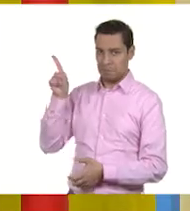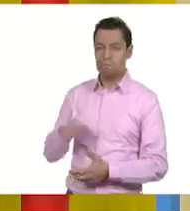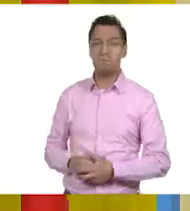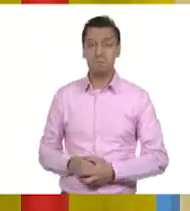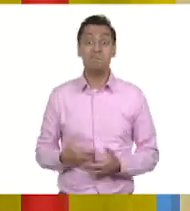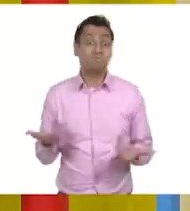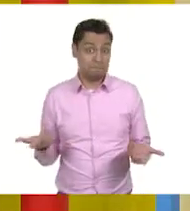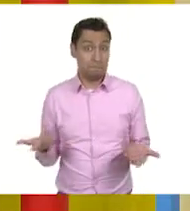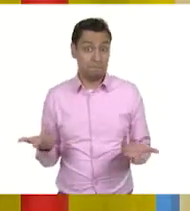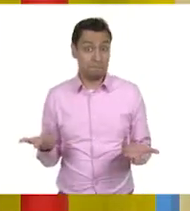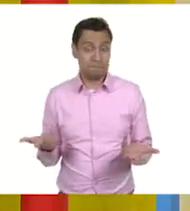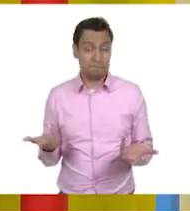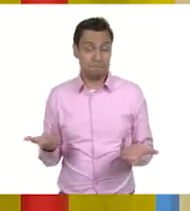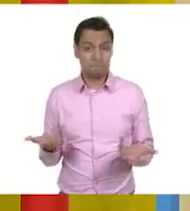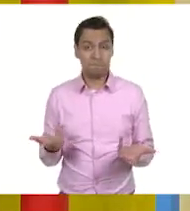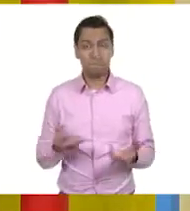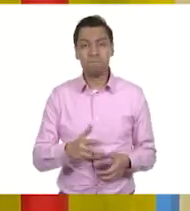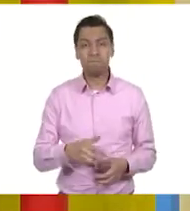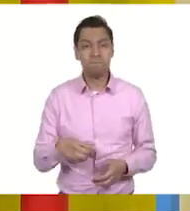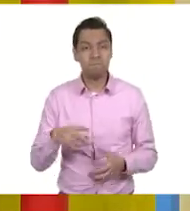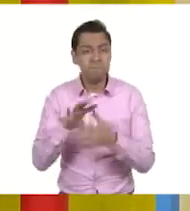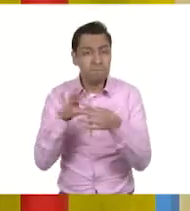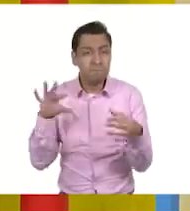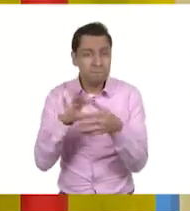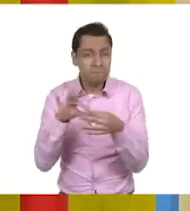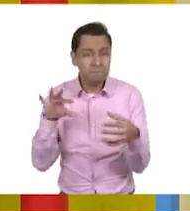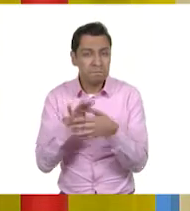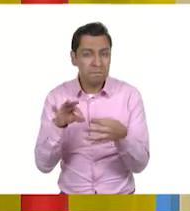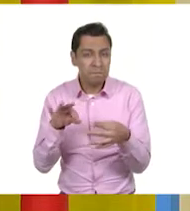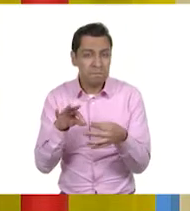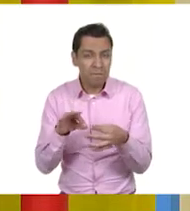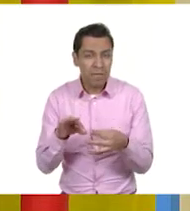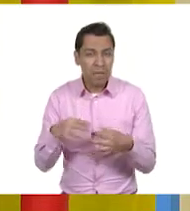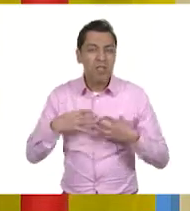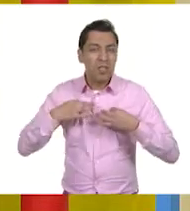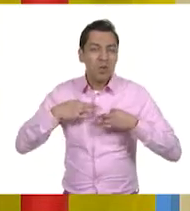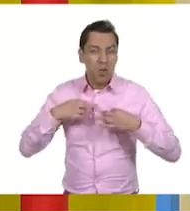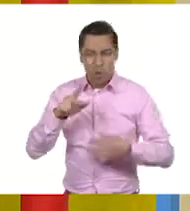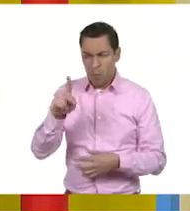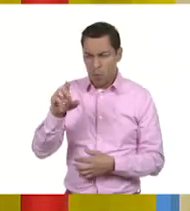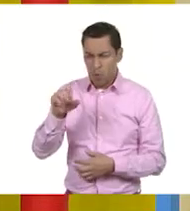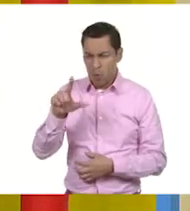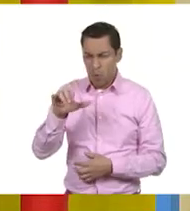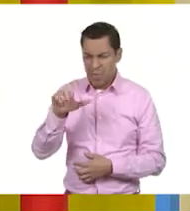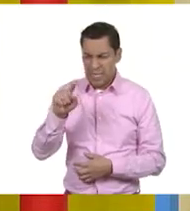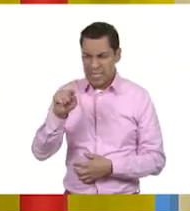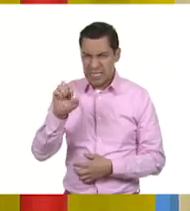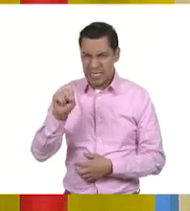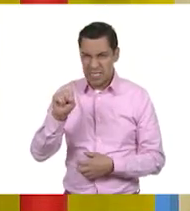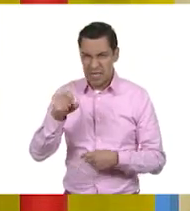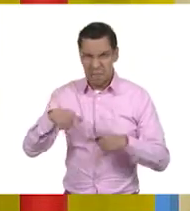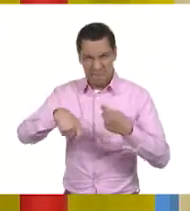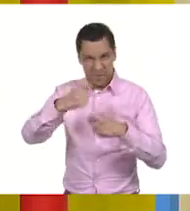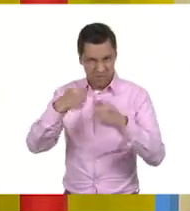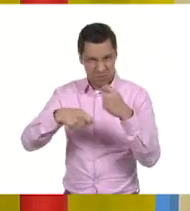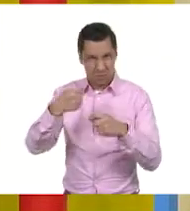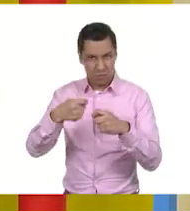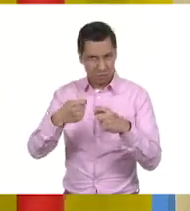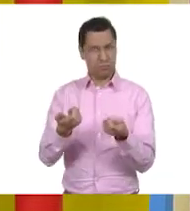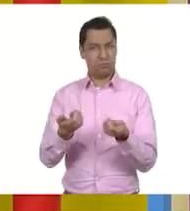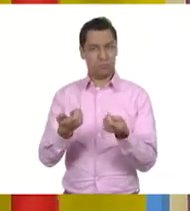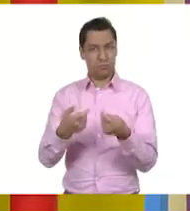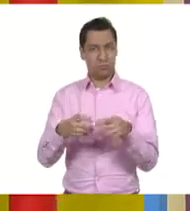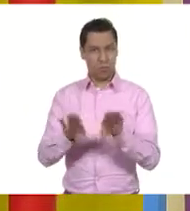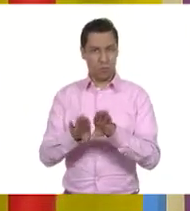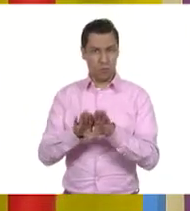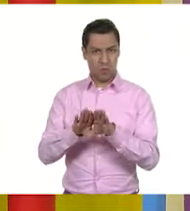Porque he oído ropa que tal vez dices poliéster o... Que es más plástica. Exacto. Pero la naturaleza